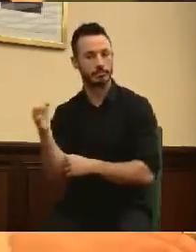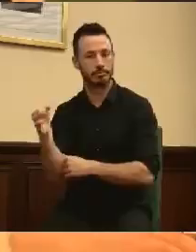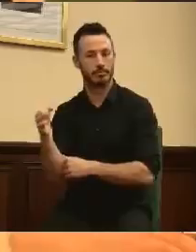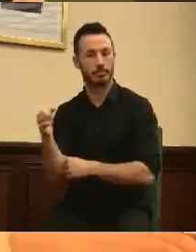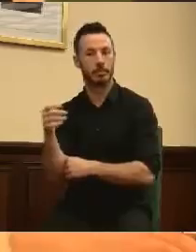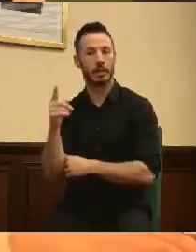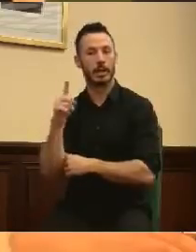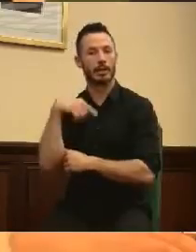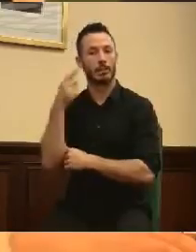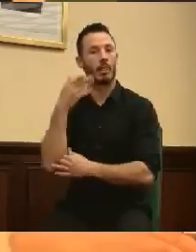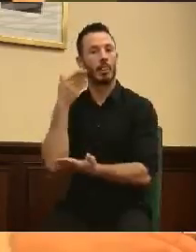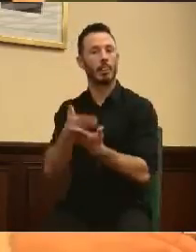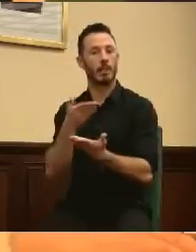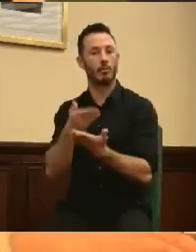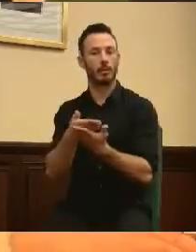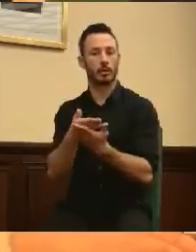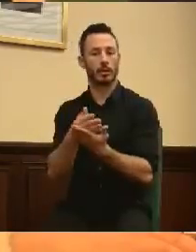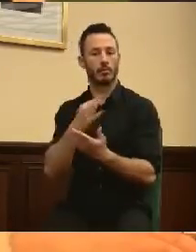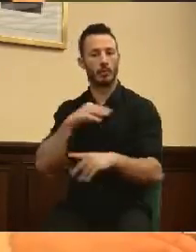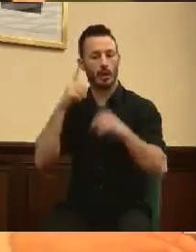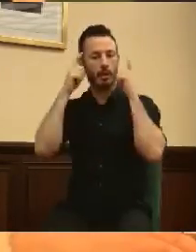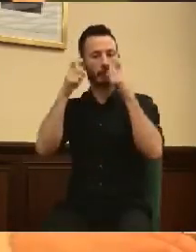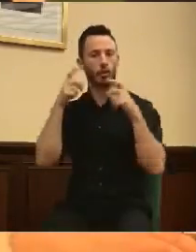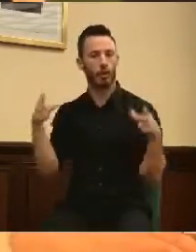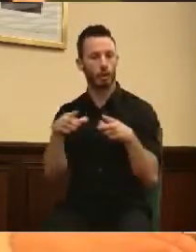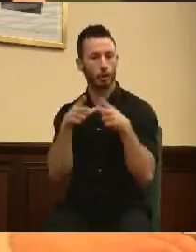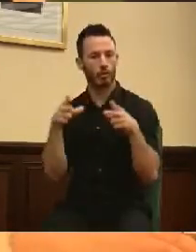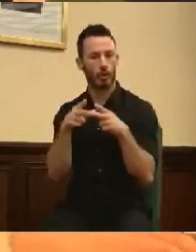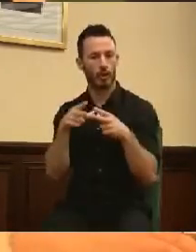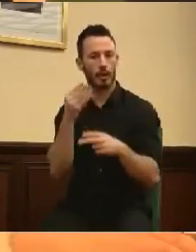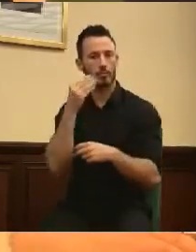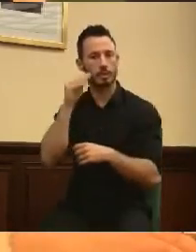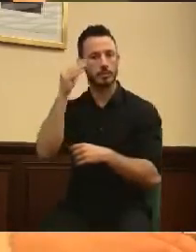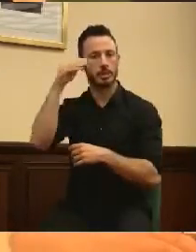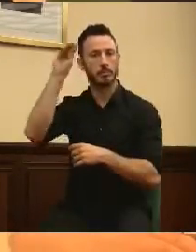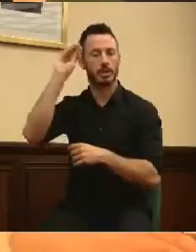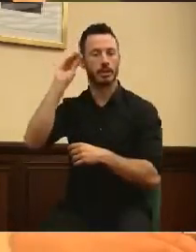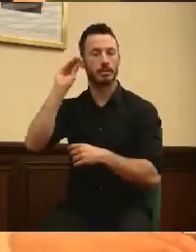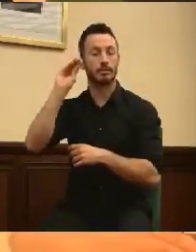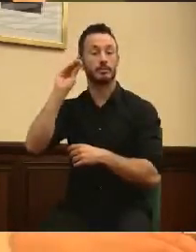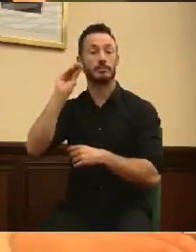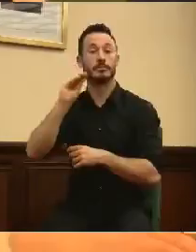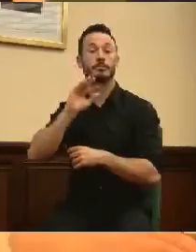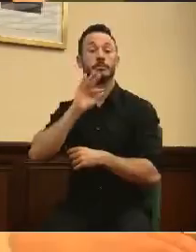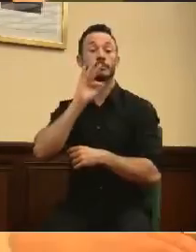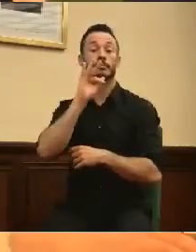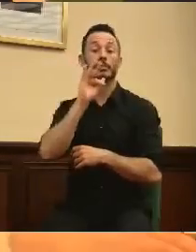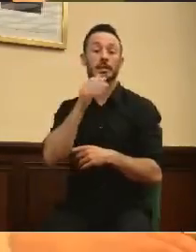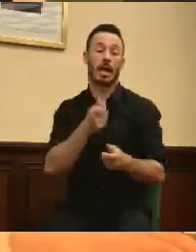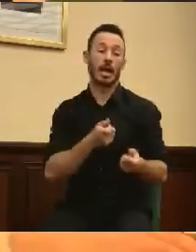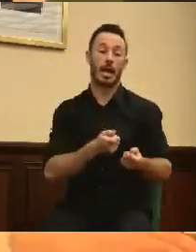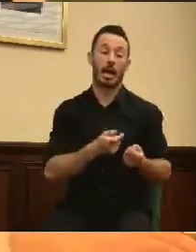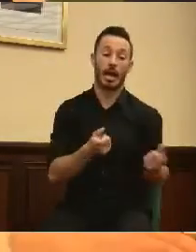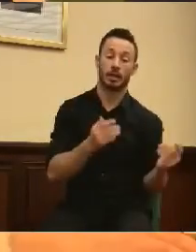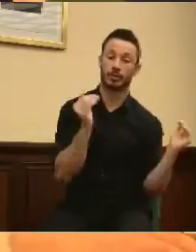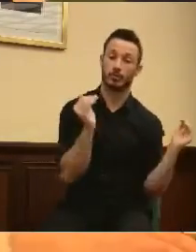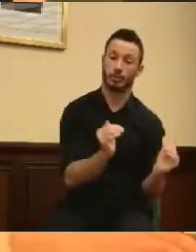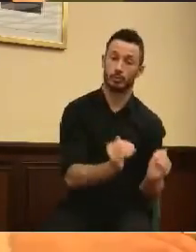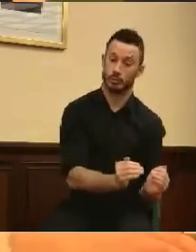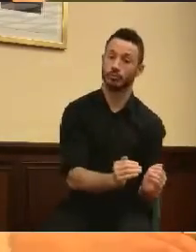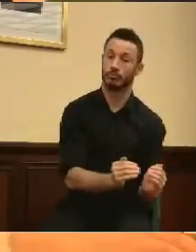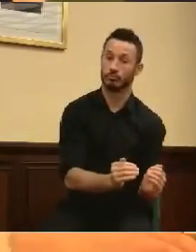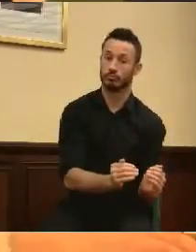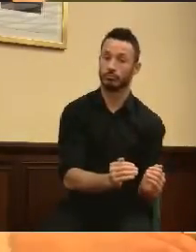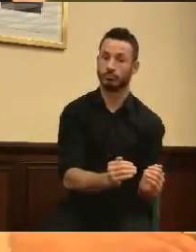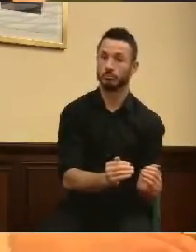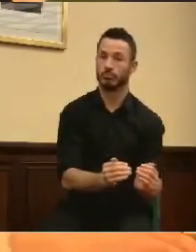que es posible aumentar el esfuerzo social de la Administración al tiempo que se reduce el gasto. Un oximorón que siempre